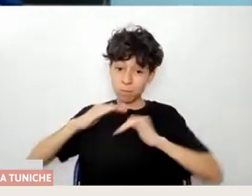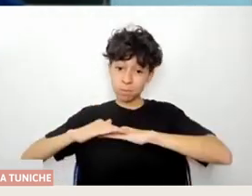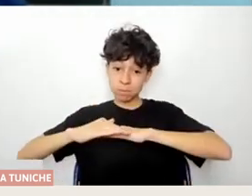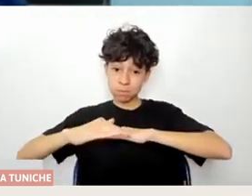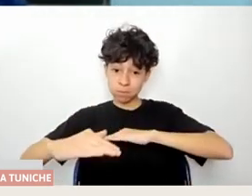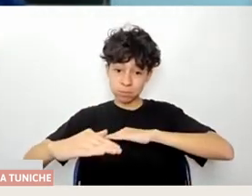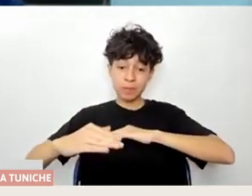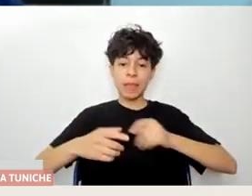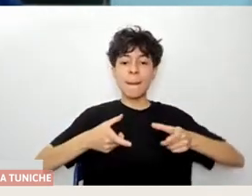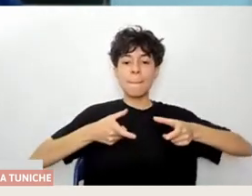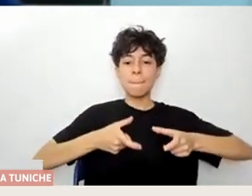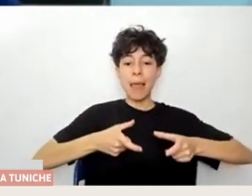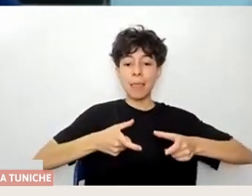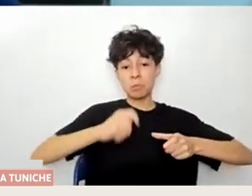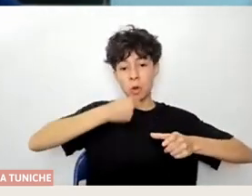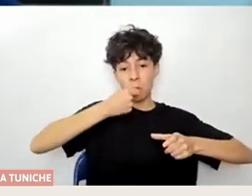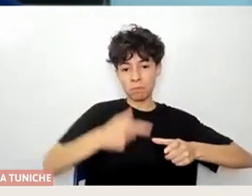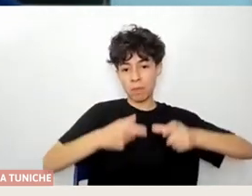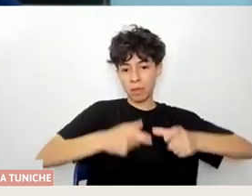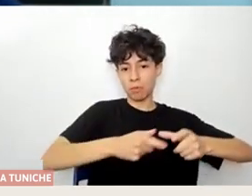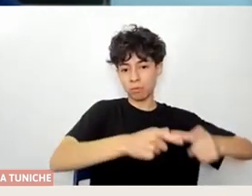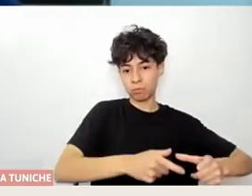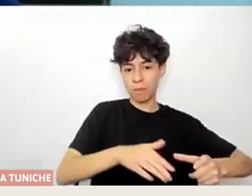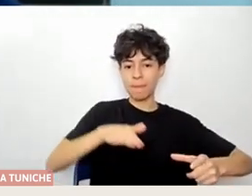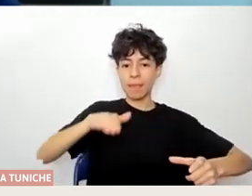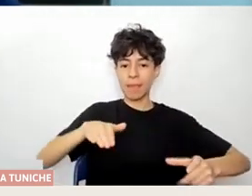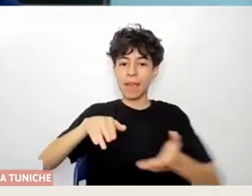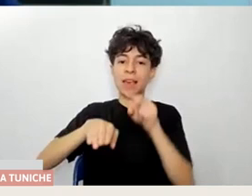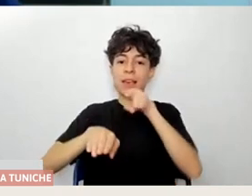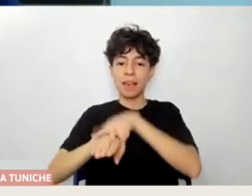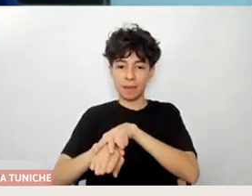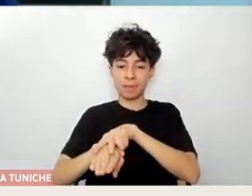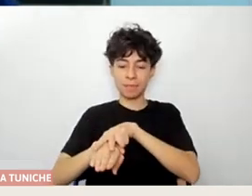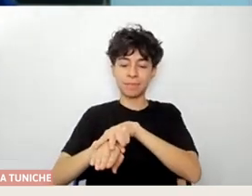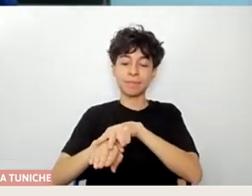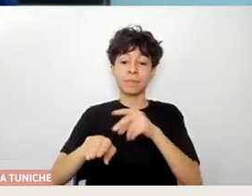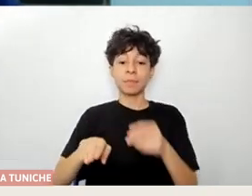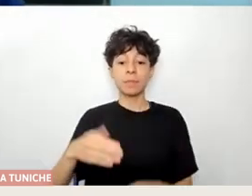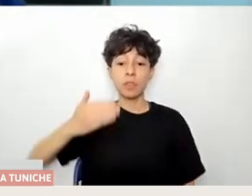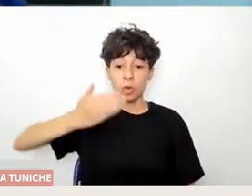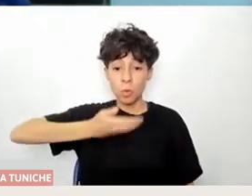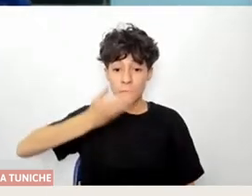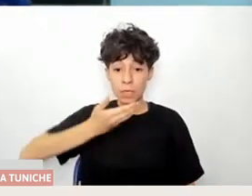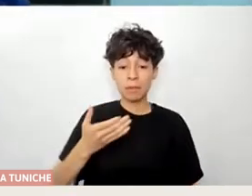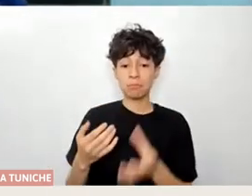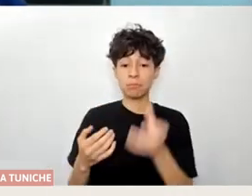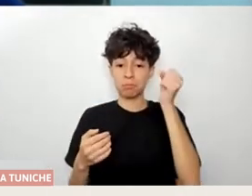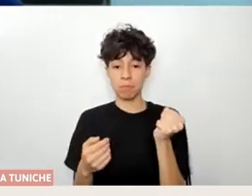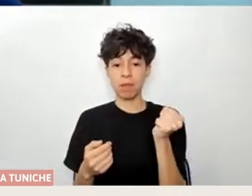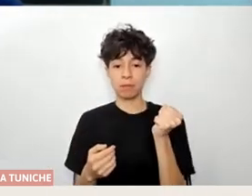de los ejercicios que está en la página ponen un plato al lado de su cama ponen una cuchara en su mano y